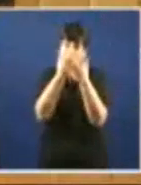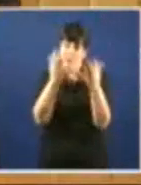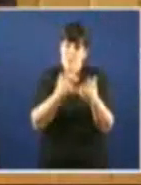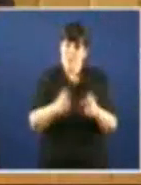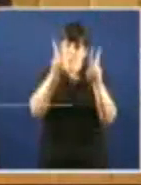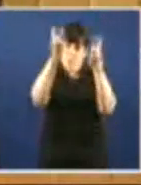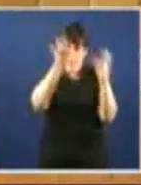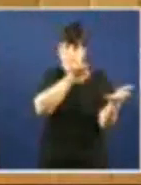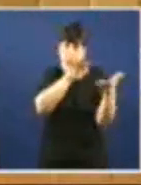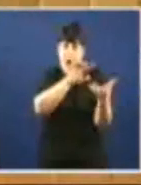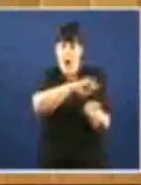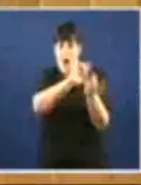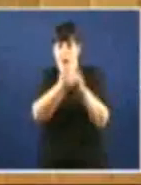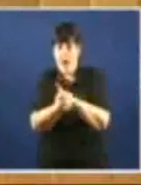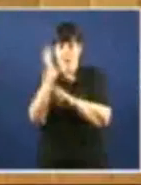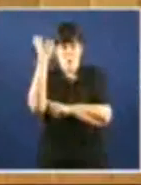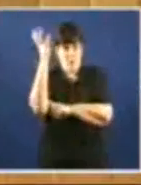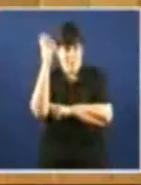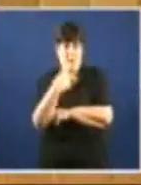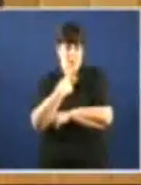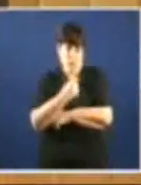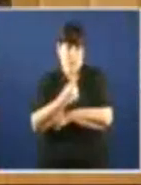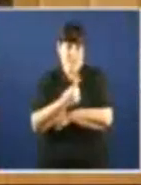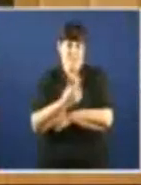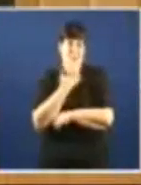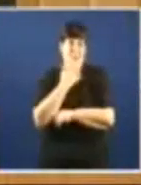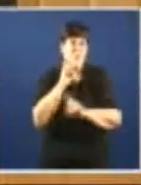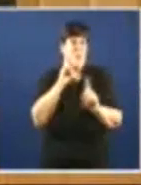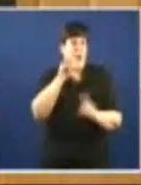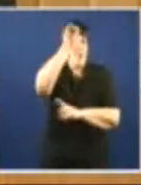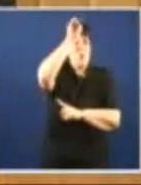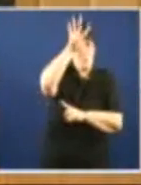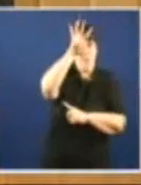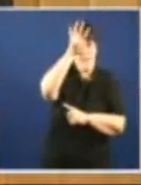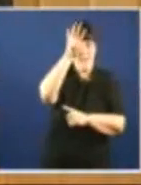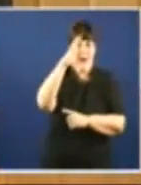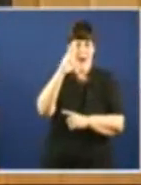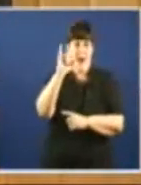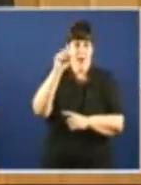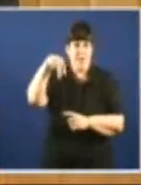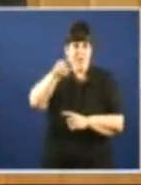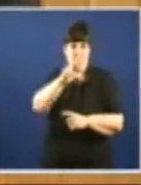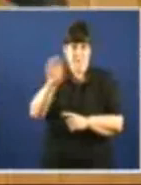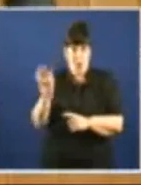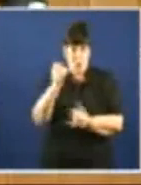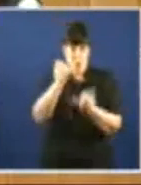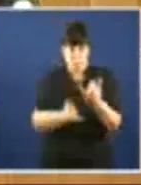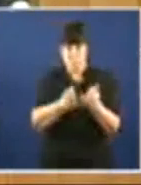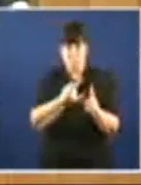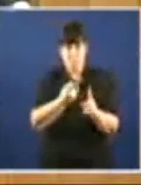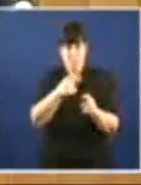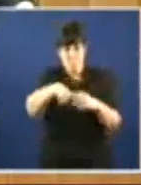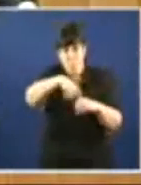climático Considerando que a minería que utiliza cianuro Crea pouco emprego É solo nun período entre oito e